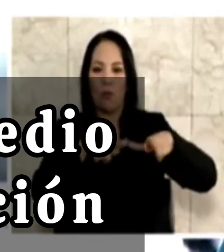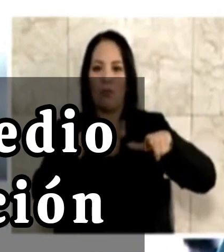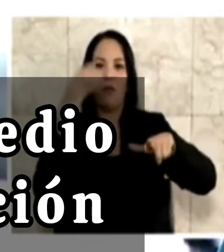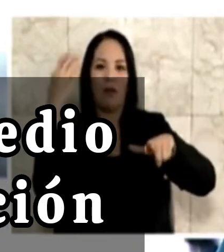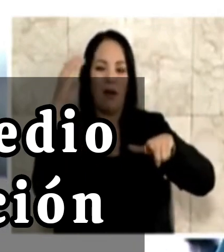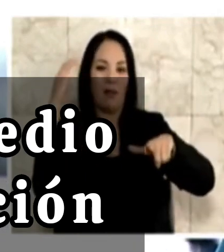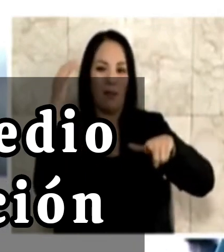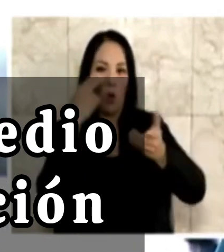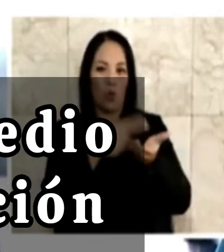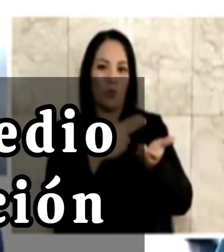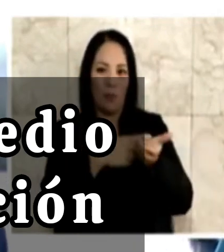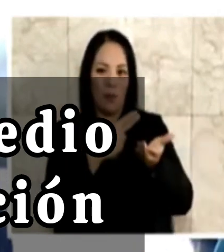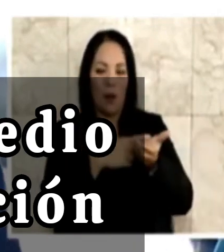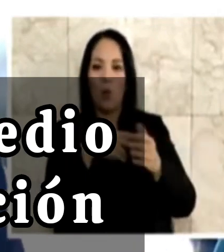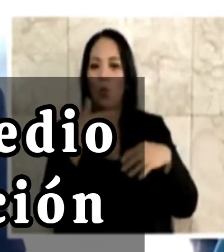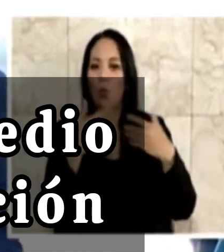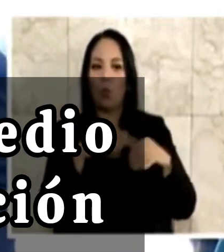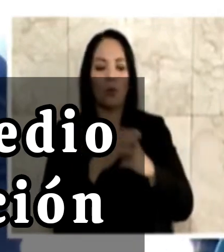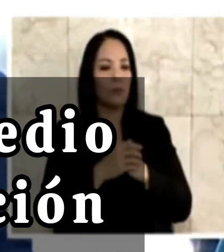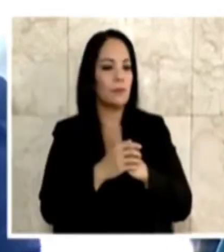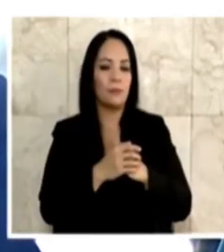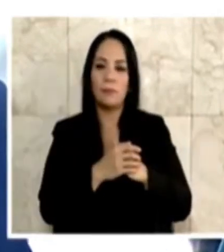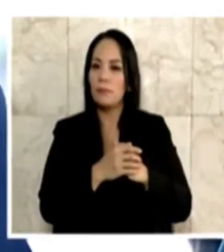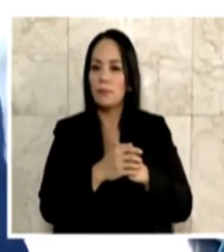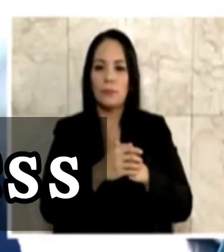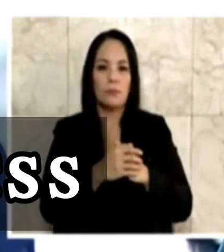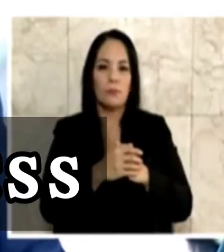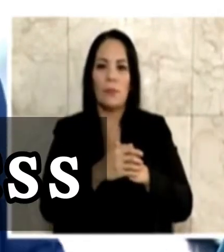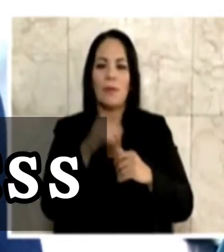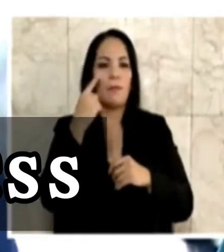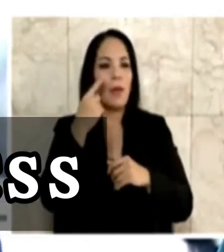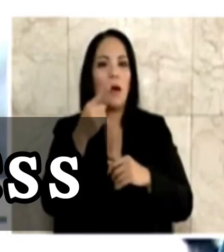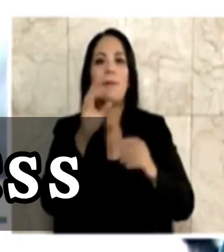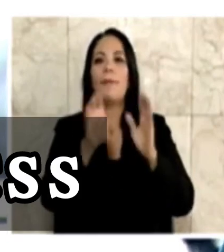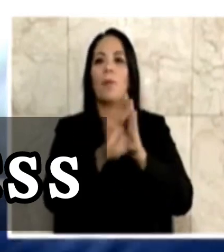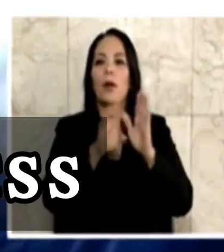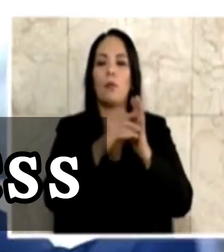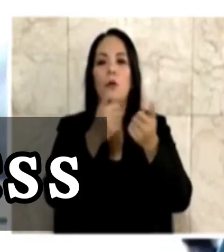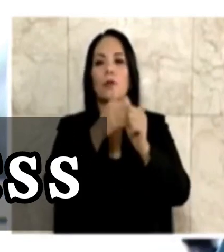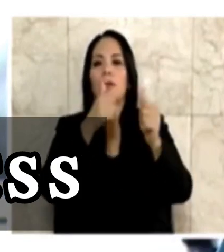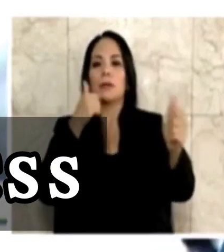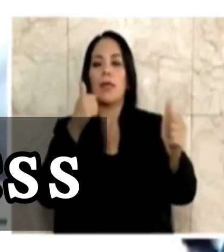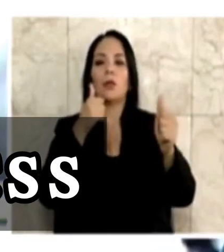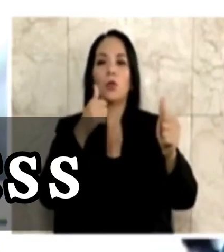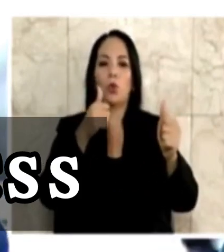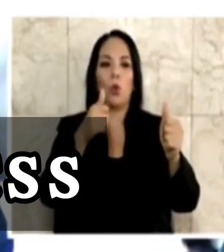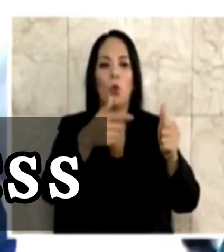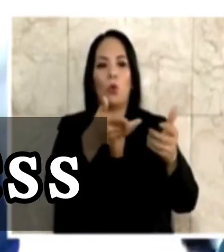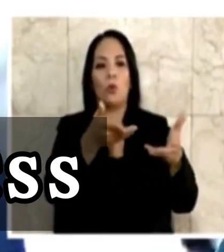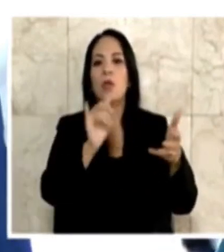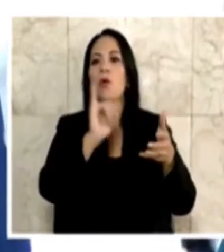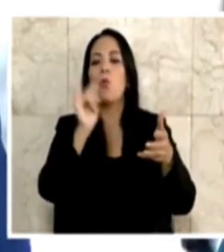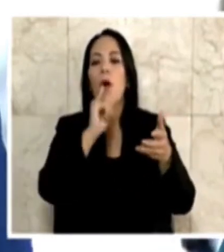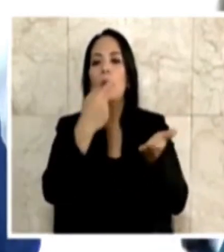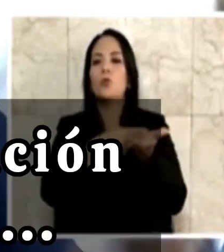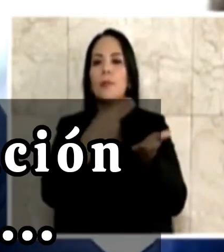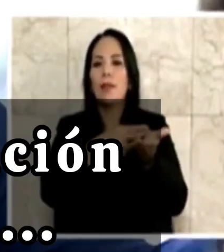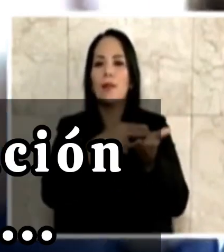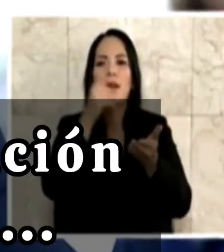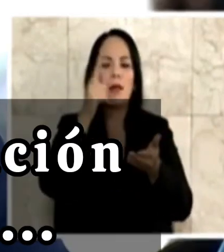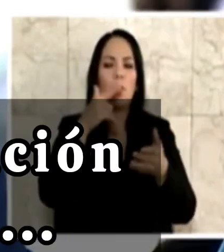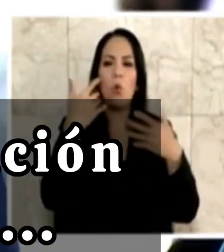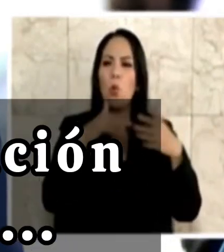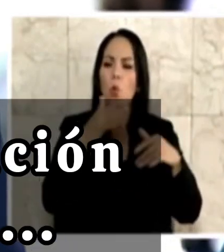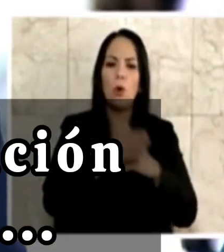atrasando proyectos tan importantes como el hospital de Limón, que ya debería estar terminado, pero por acciones de ese tipo uno se asombra, pero